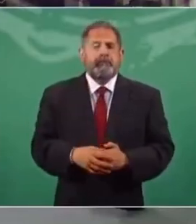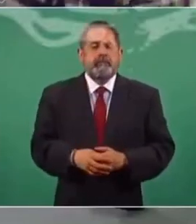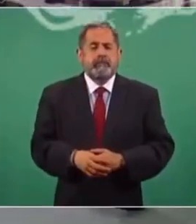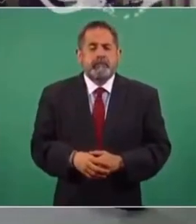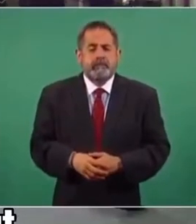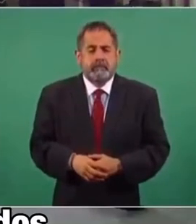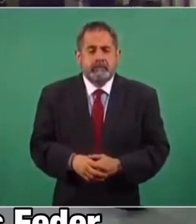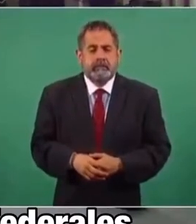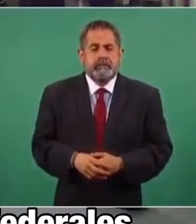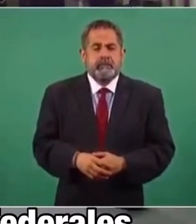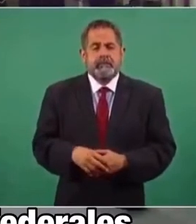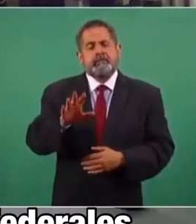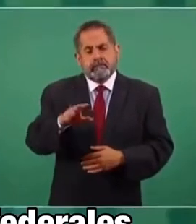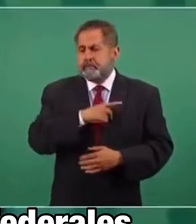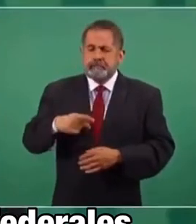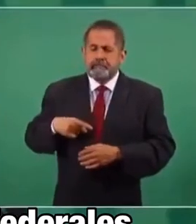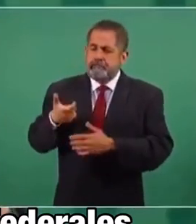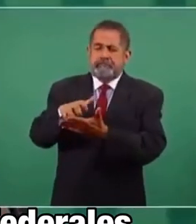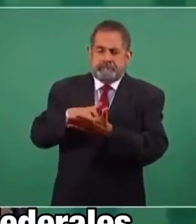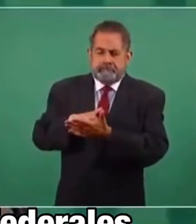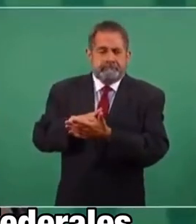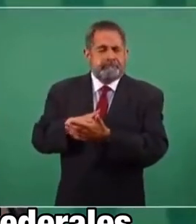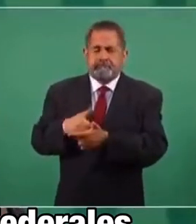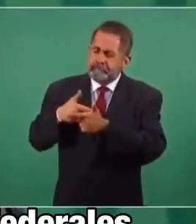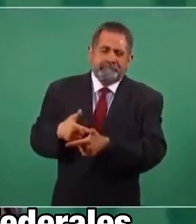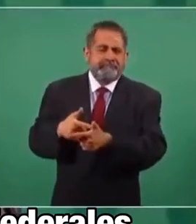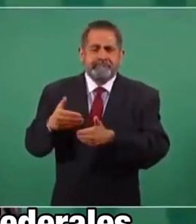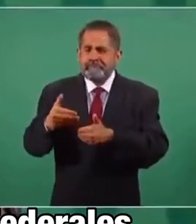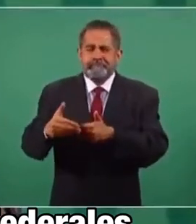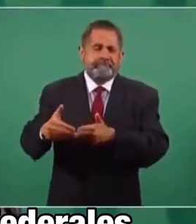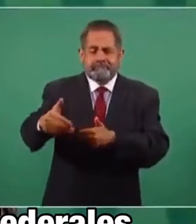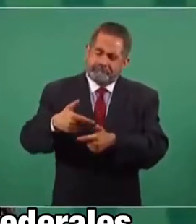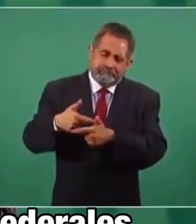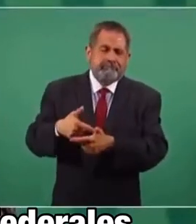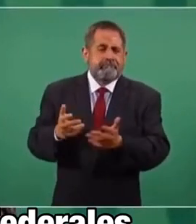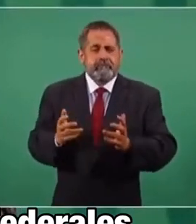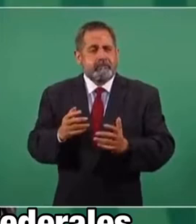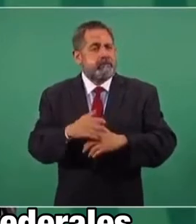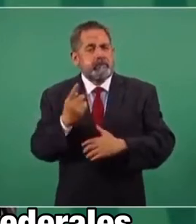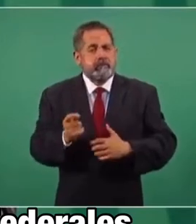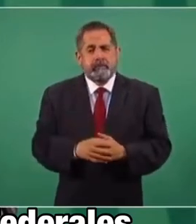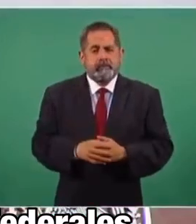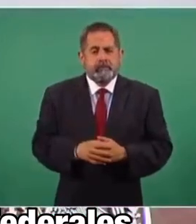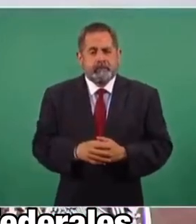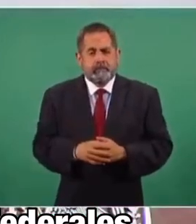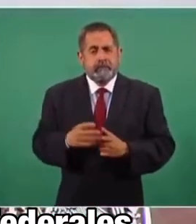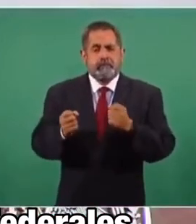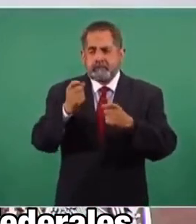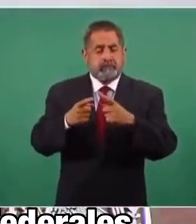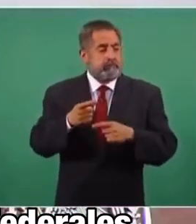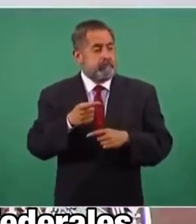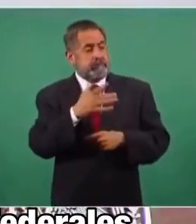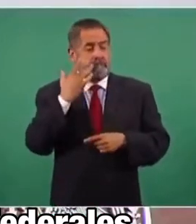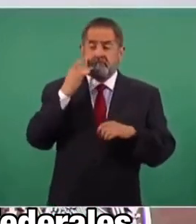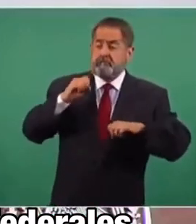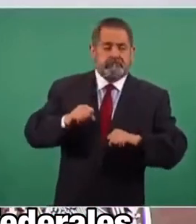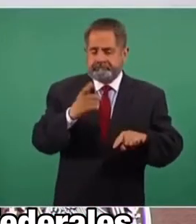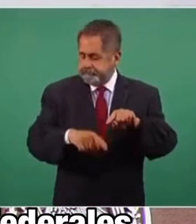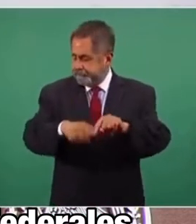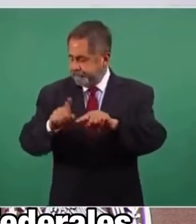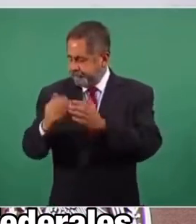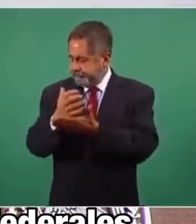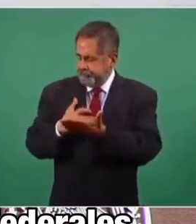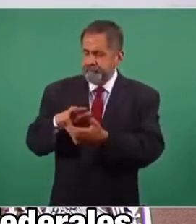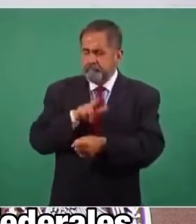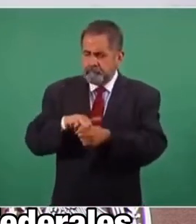Sí, tiene que seguir la austeridad republicana, porque se han quitado privilegios, pero todavía